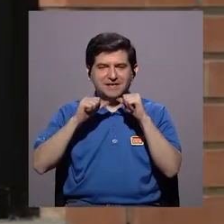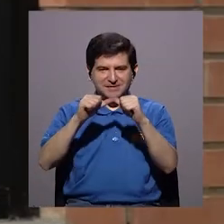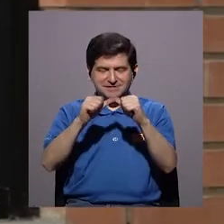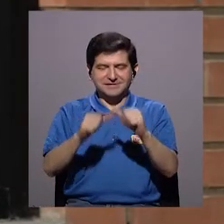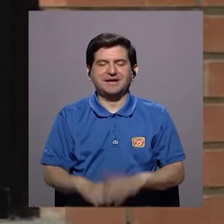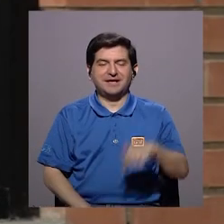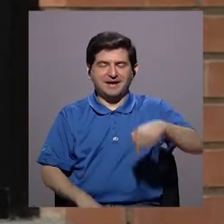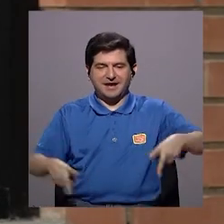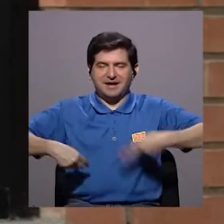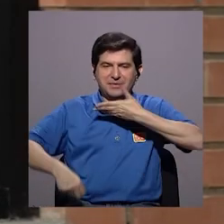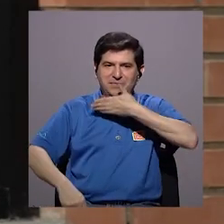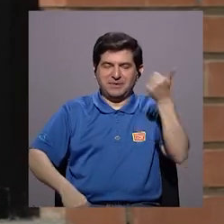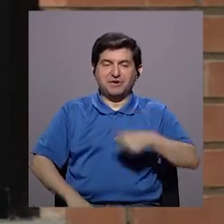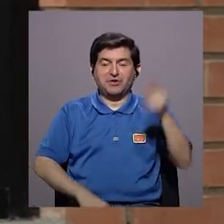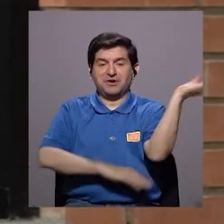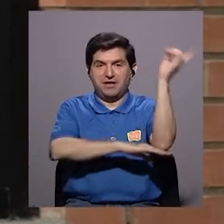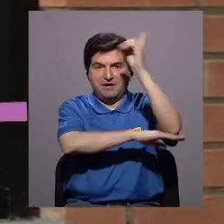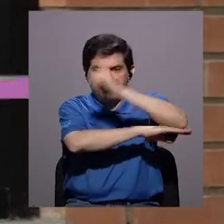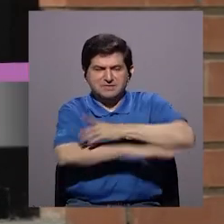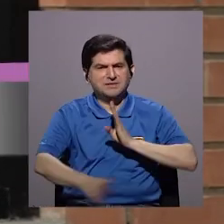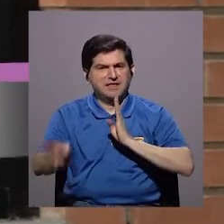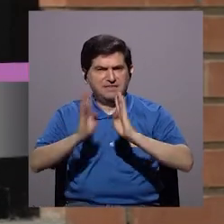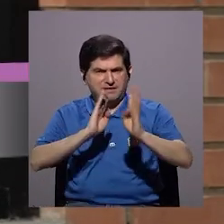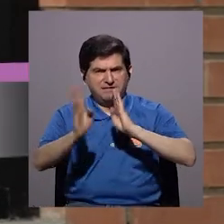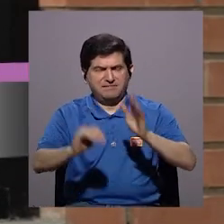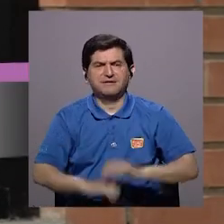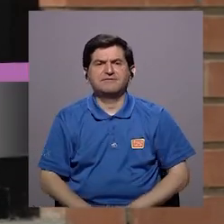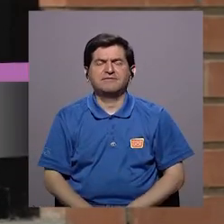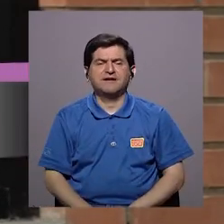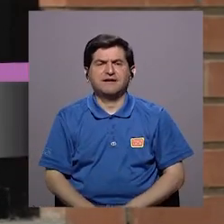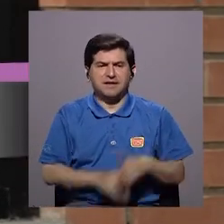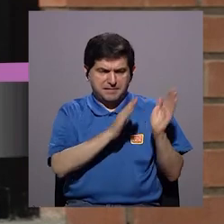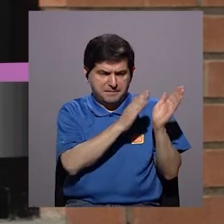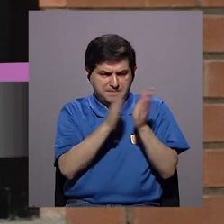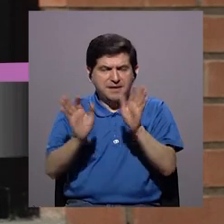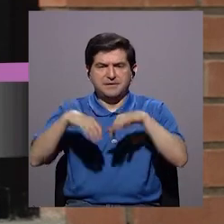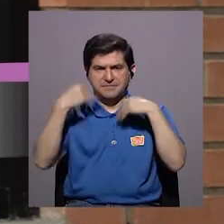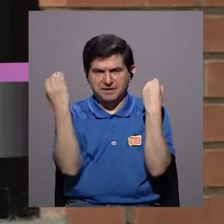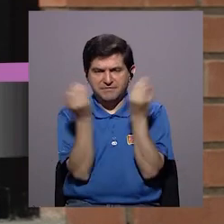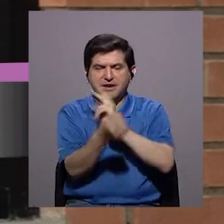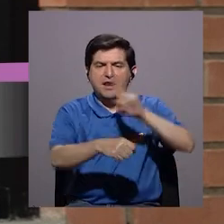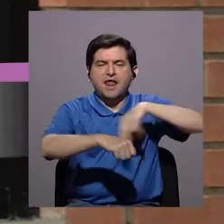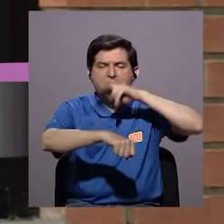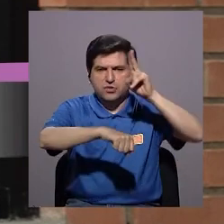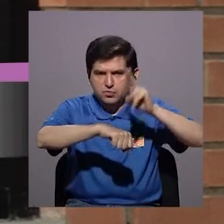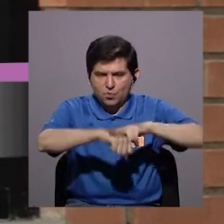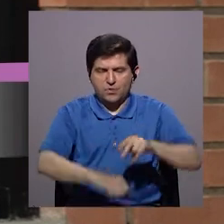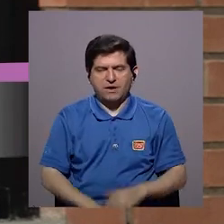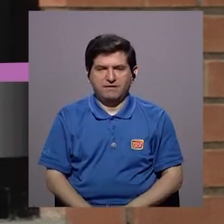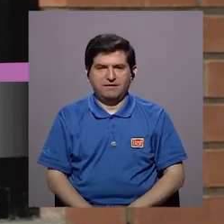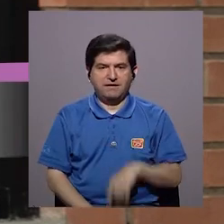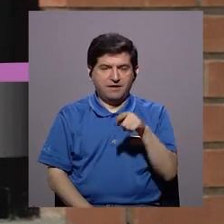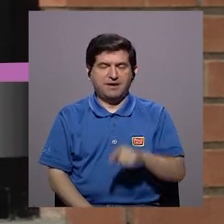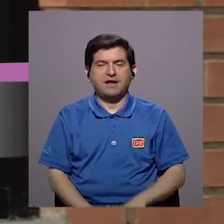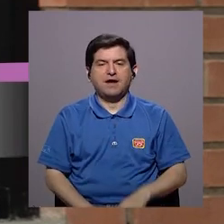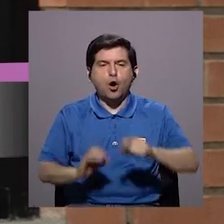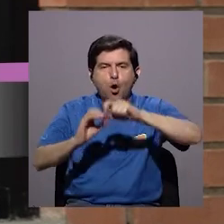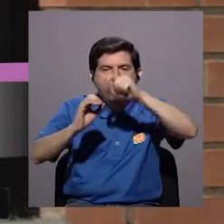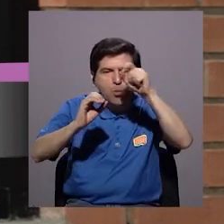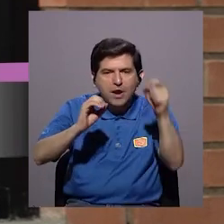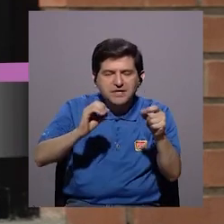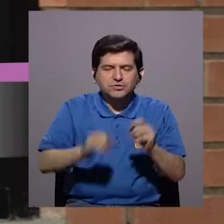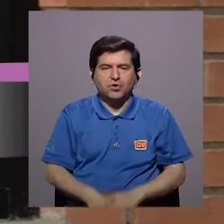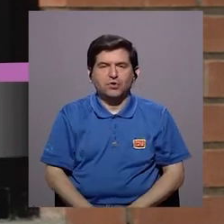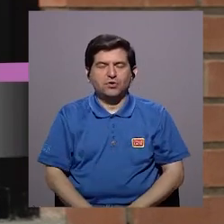Gracias por continuar con nosotros en Vivir Mejor. El día de hoy, hablando sobre la planificación familiar natural, acerca de la